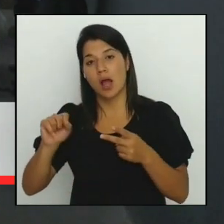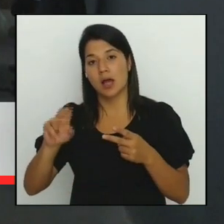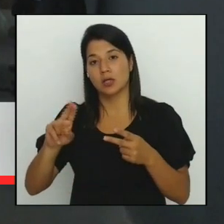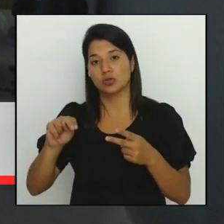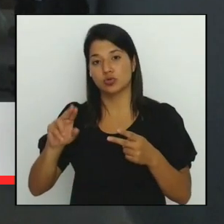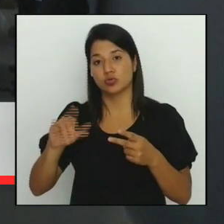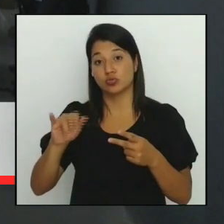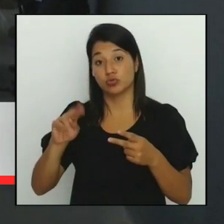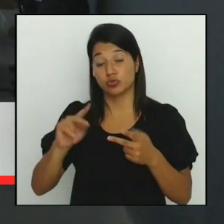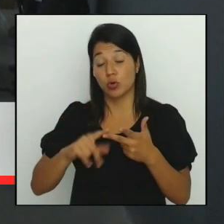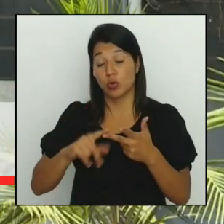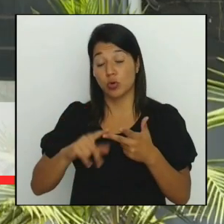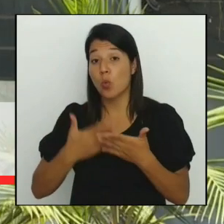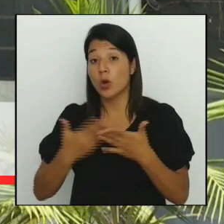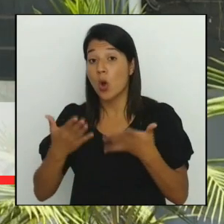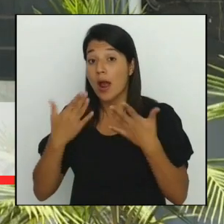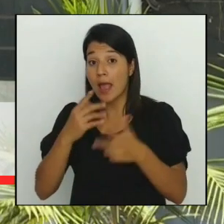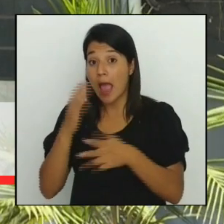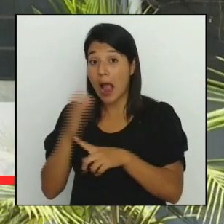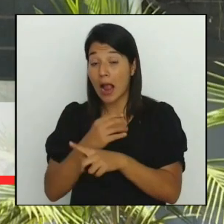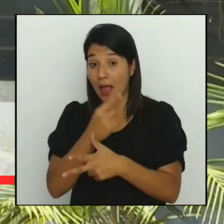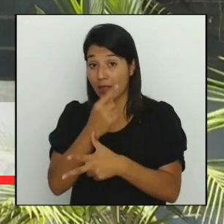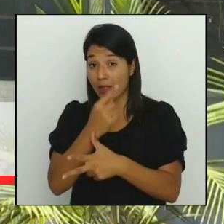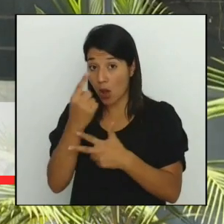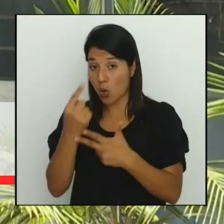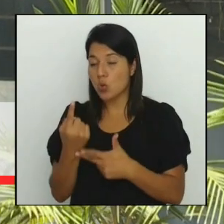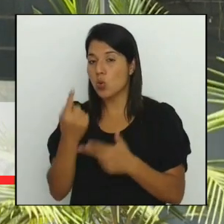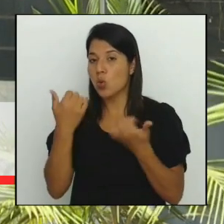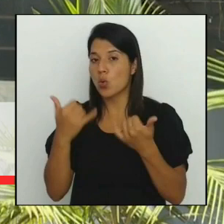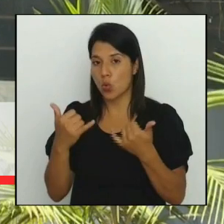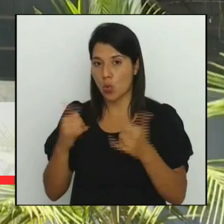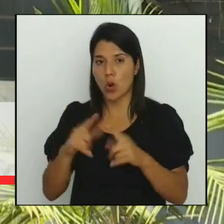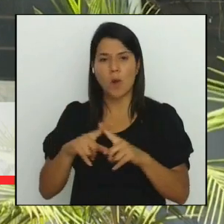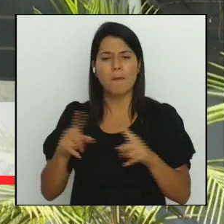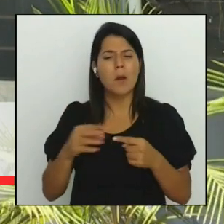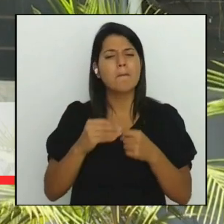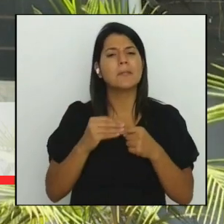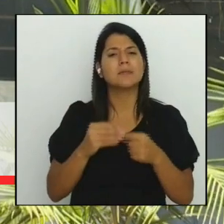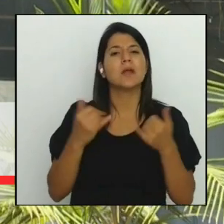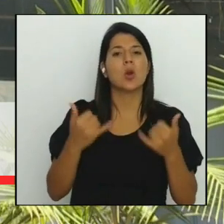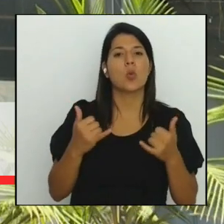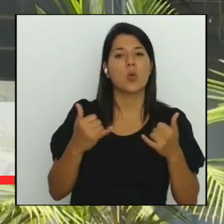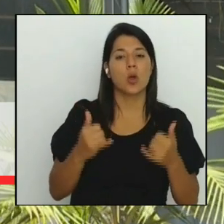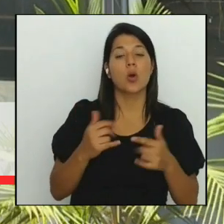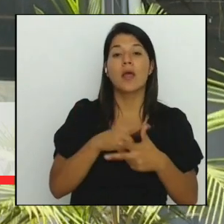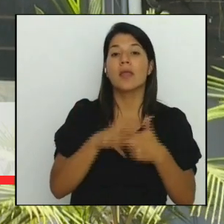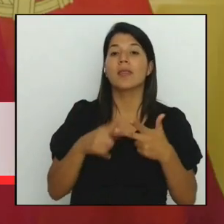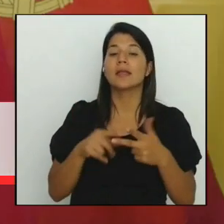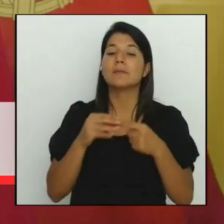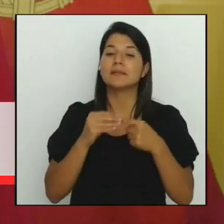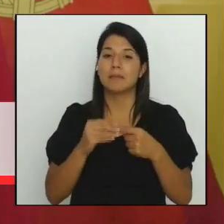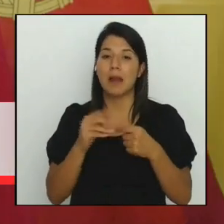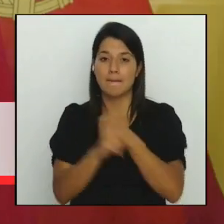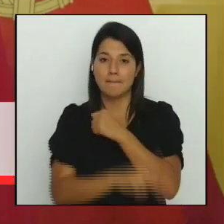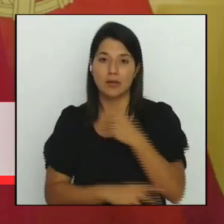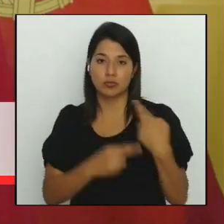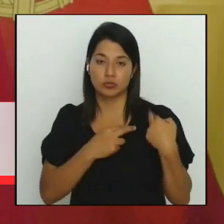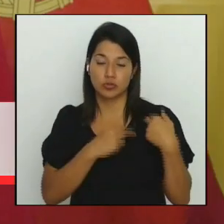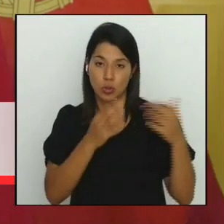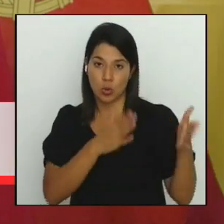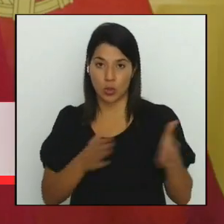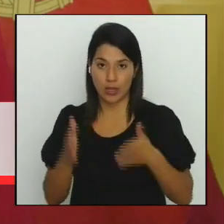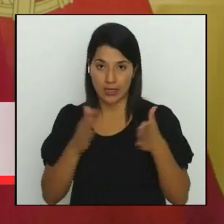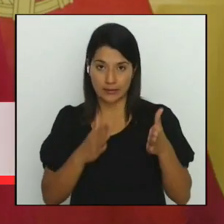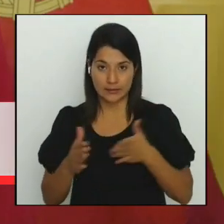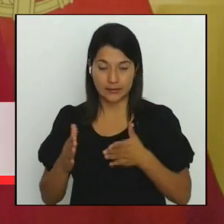aunque el grueso de los encuentros se disputarán en los 3 principales países organizadores en 2030